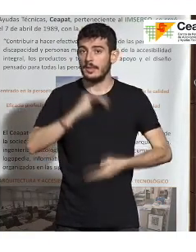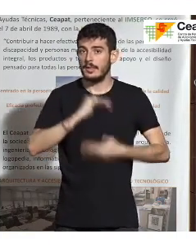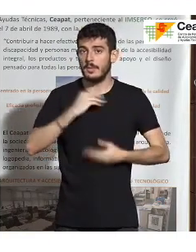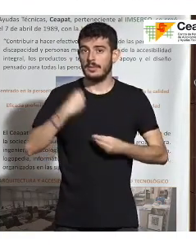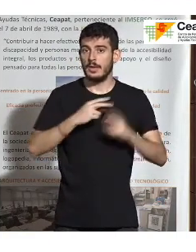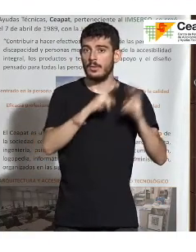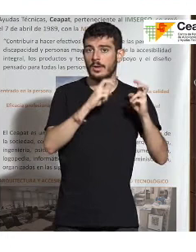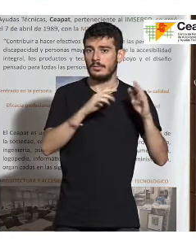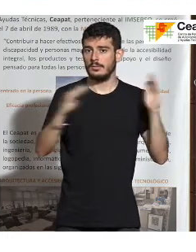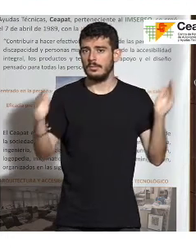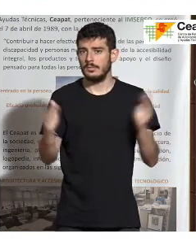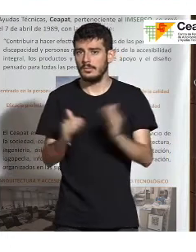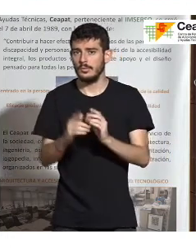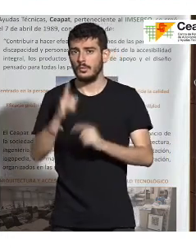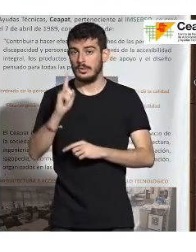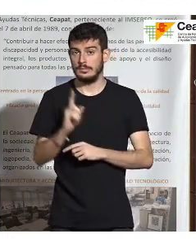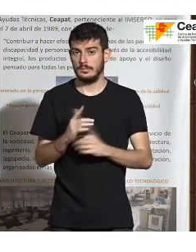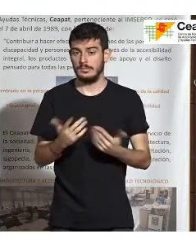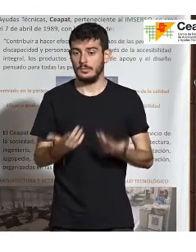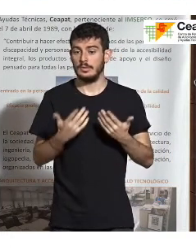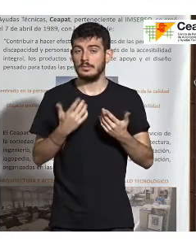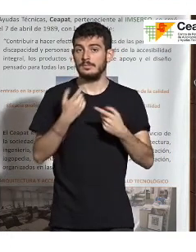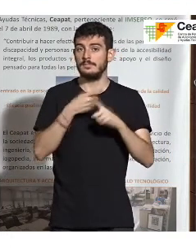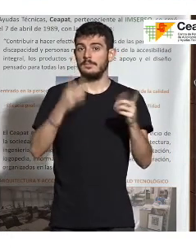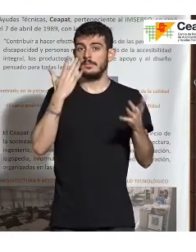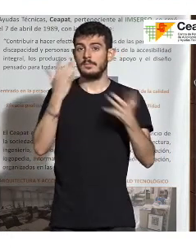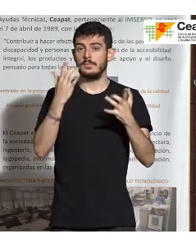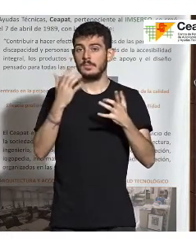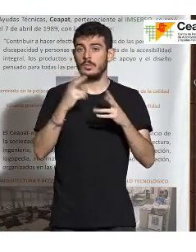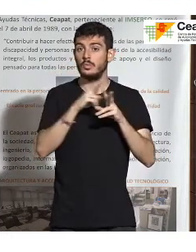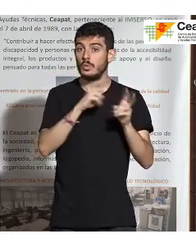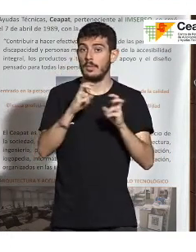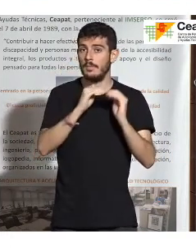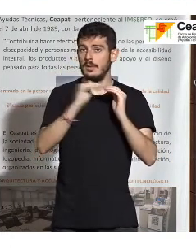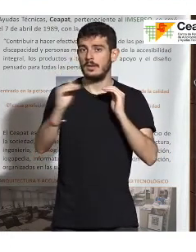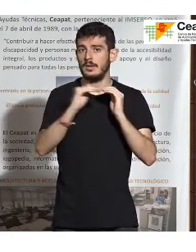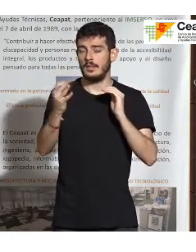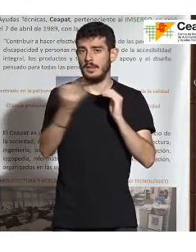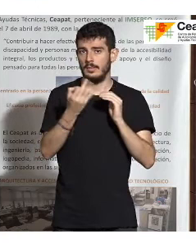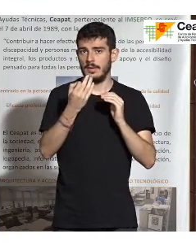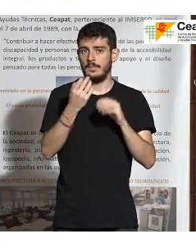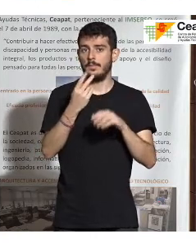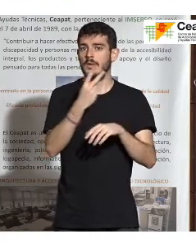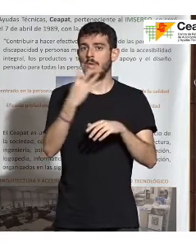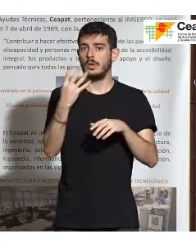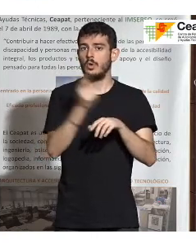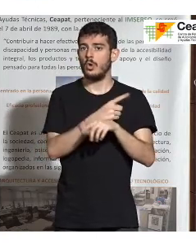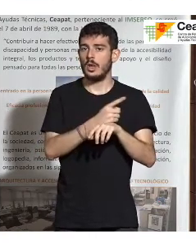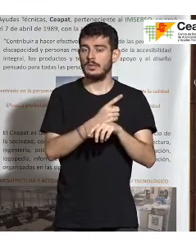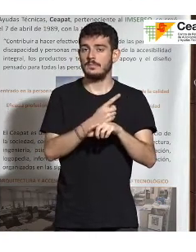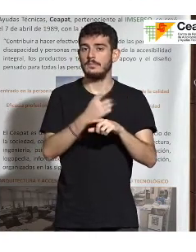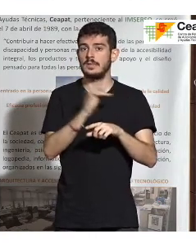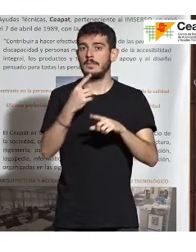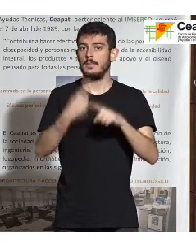es nueva. Entonces, hemos hecho la diferenciación importante de que cuando es nueva es cuando debe mantener estas 24 horas con media hora en